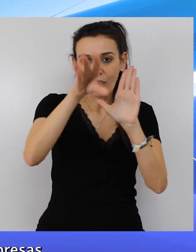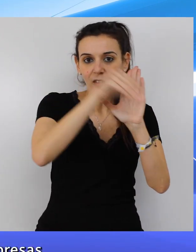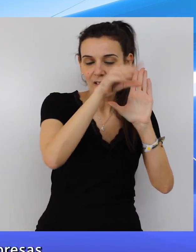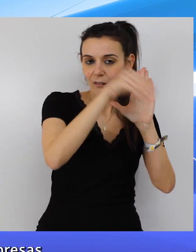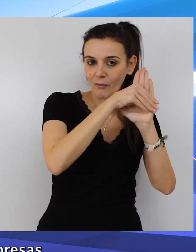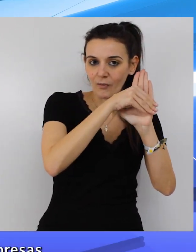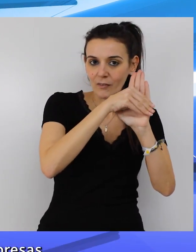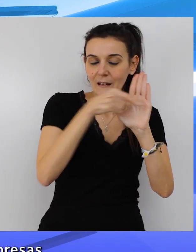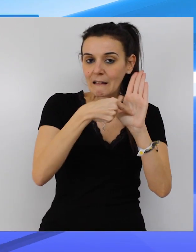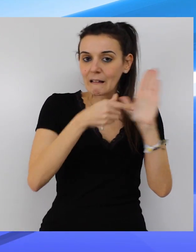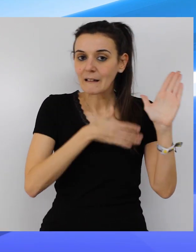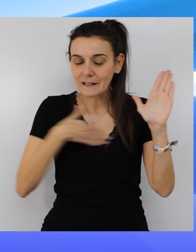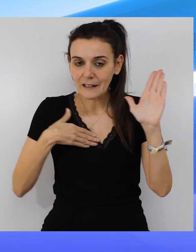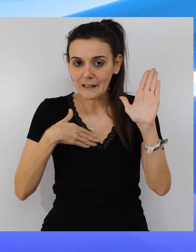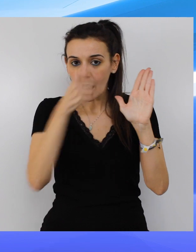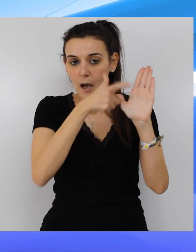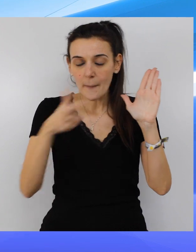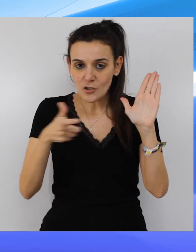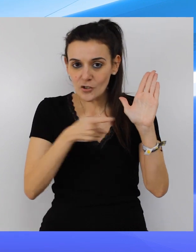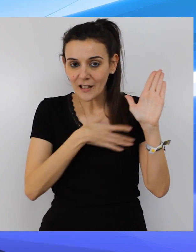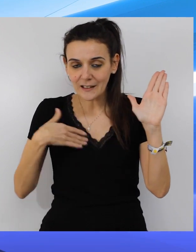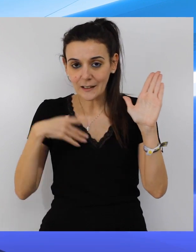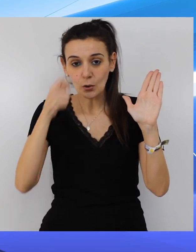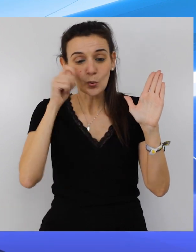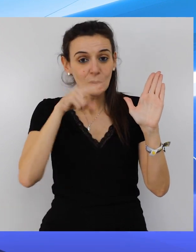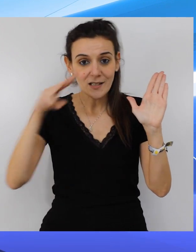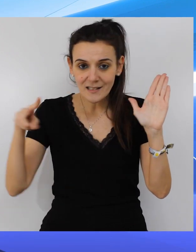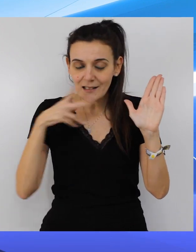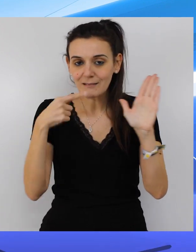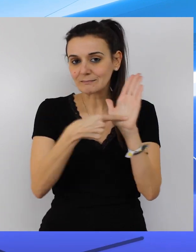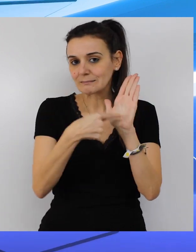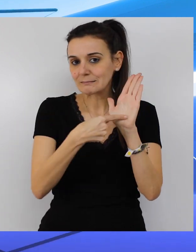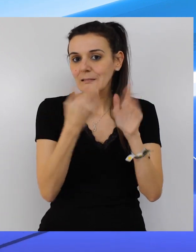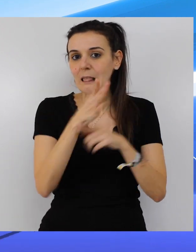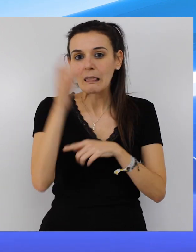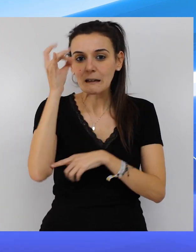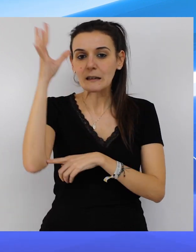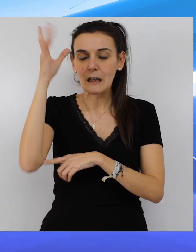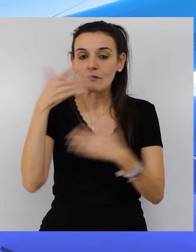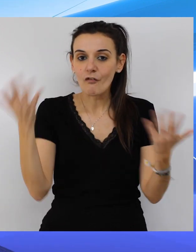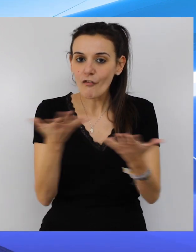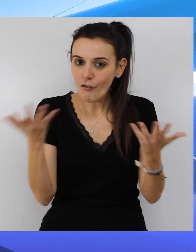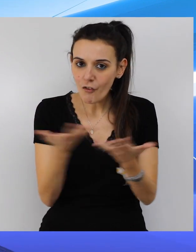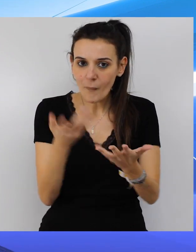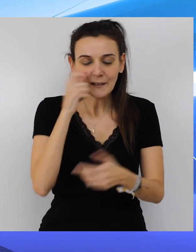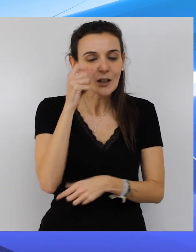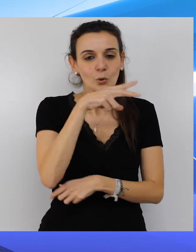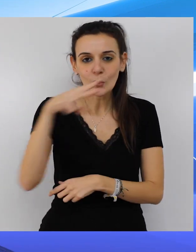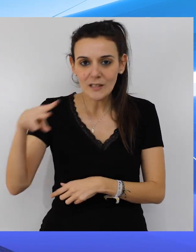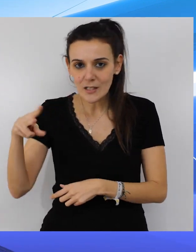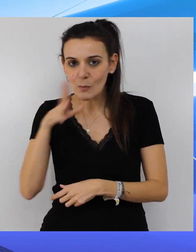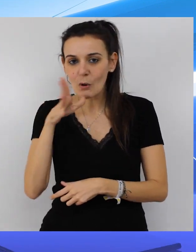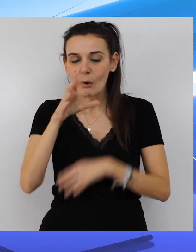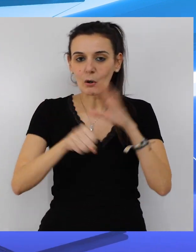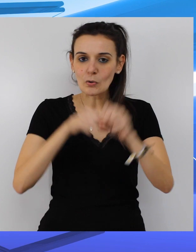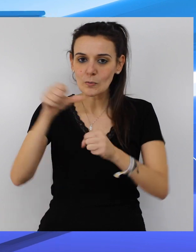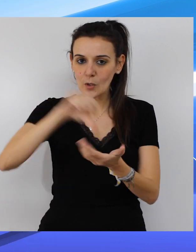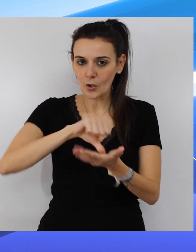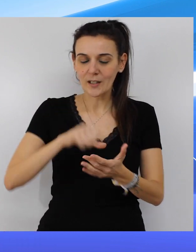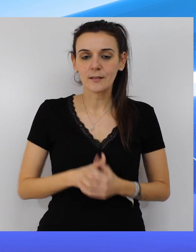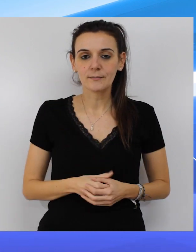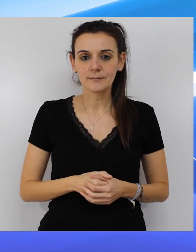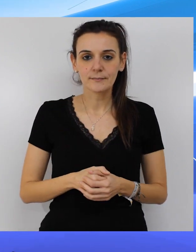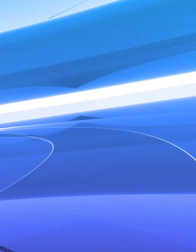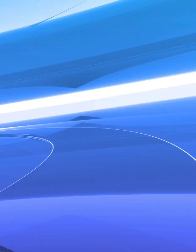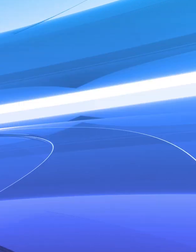empresas que quieran crear alguna promoción extra para los cruceristas pues también hacemos entrega de eso, la idea siempre es fomentar el consumismo